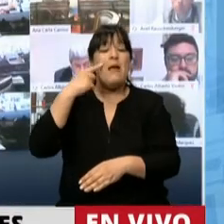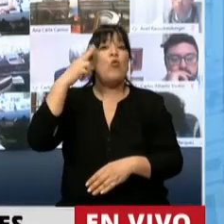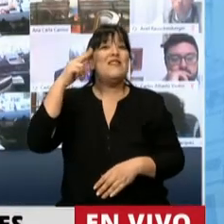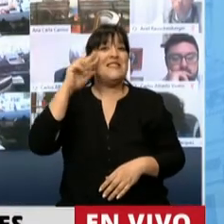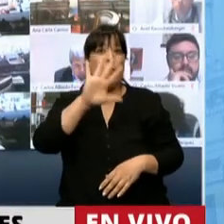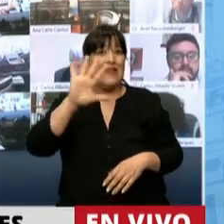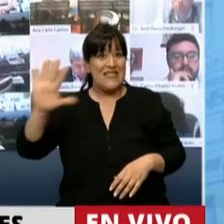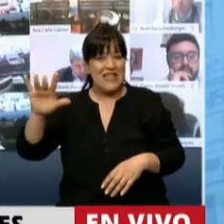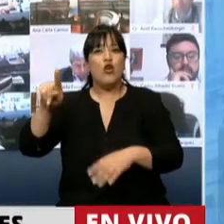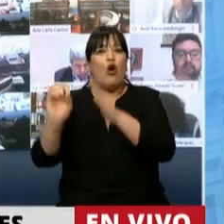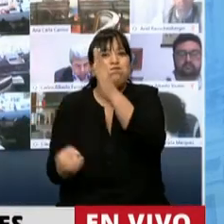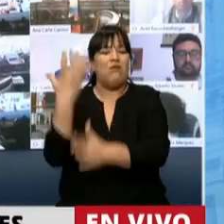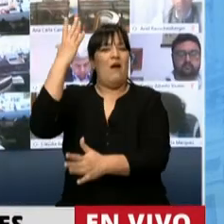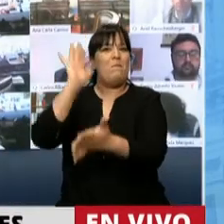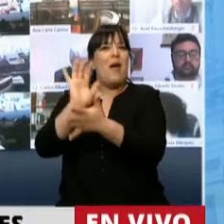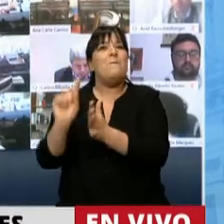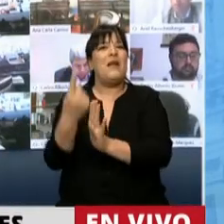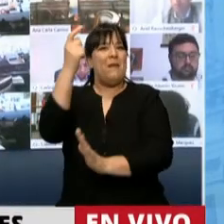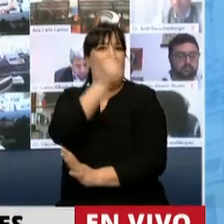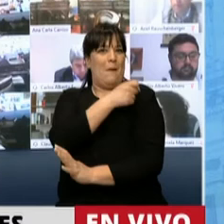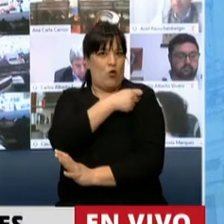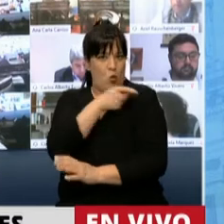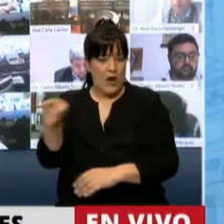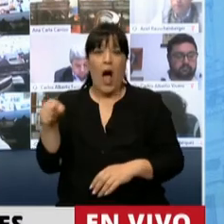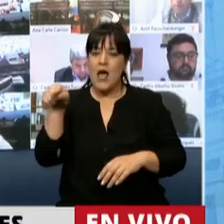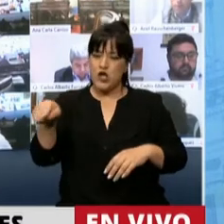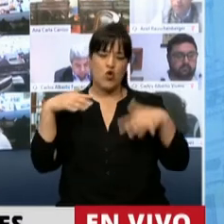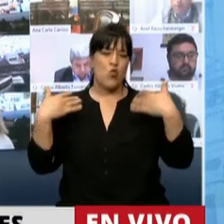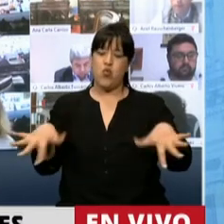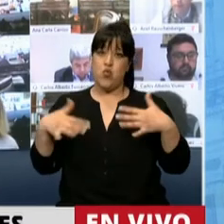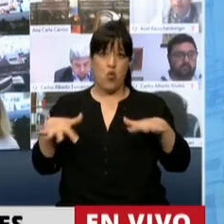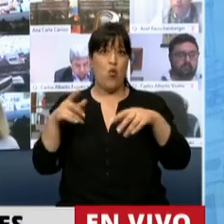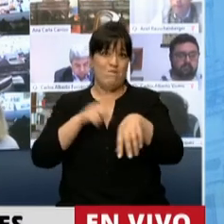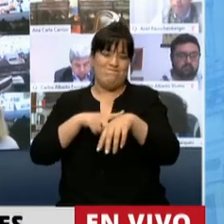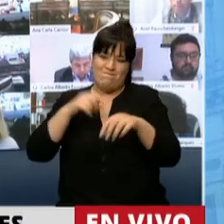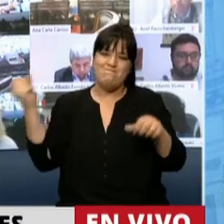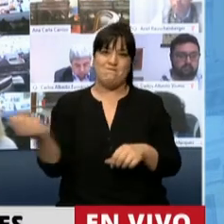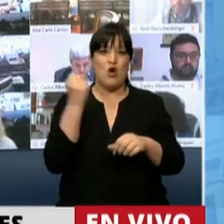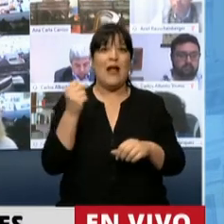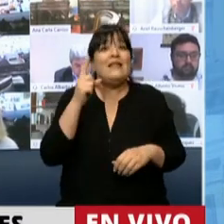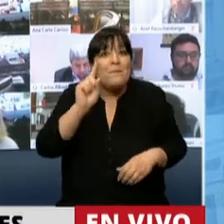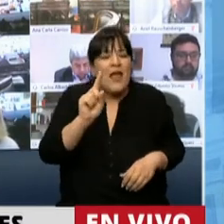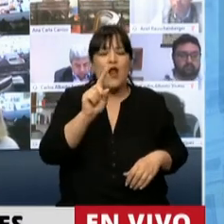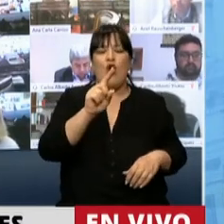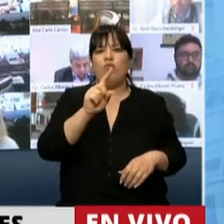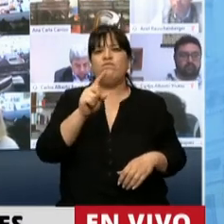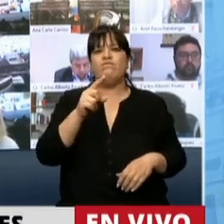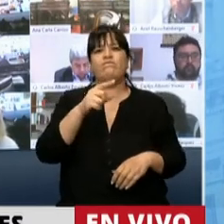desarrolló la primera vacuna. Fue un hecho revolucionario. Pero, ¿saben qué? Cuando le preguntaron,